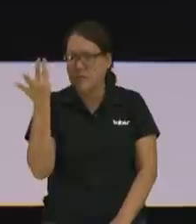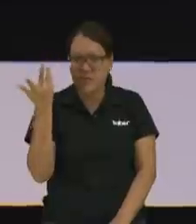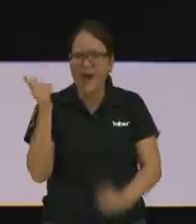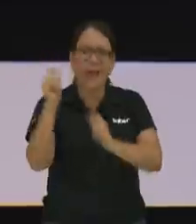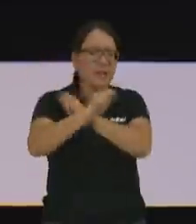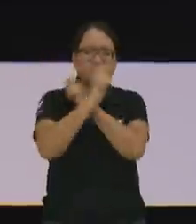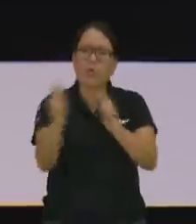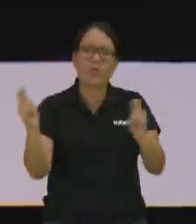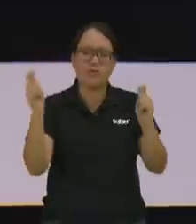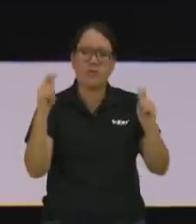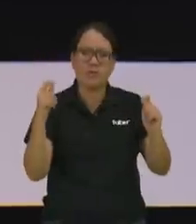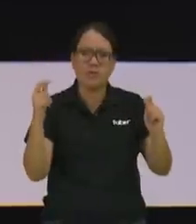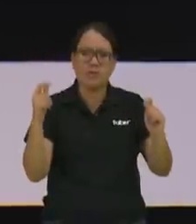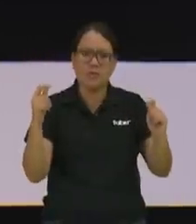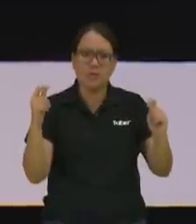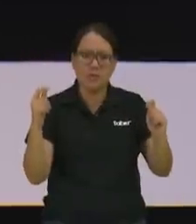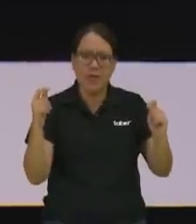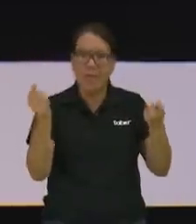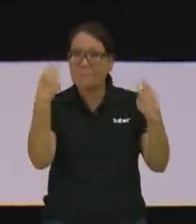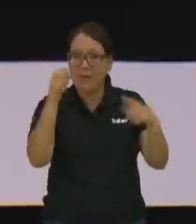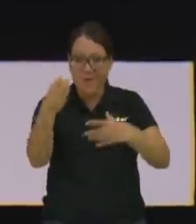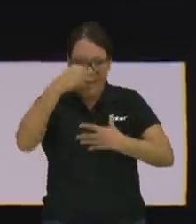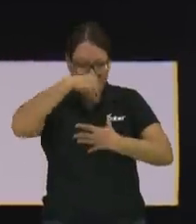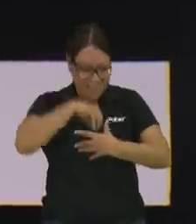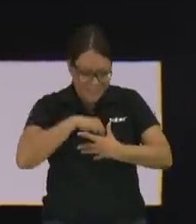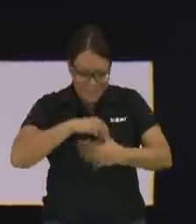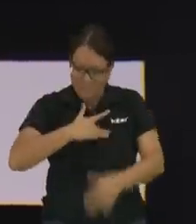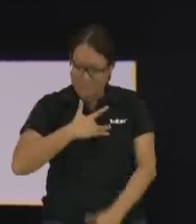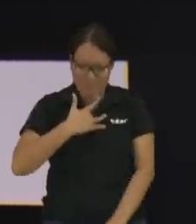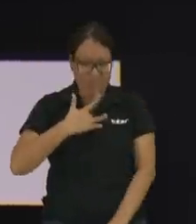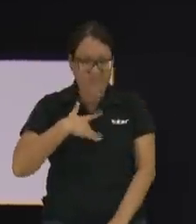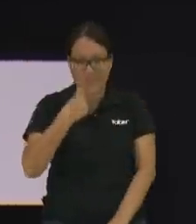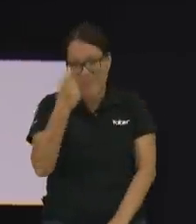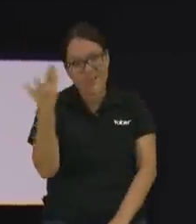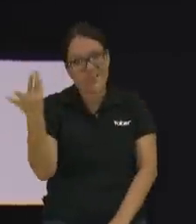Aleluya, hermano. Si usted no siente por su hermano